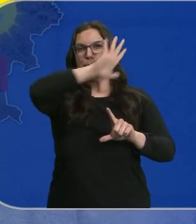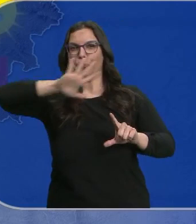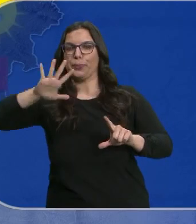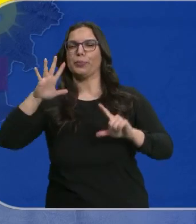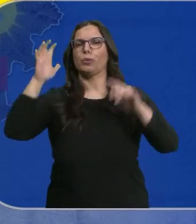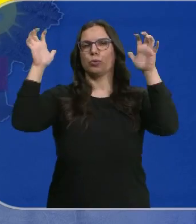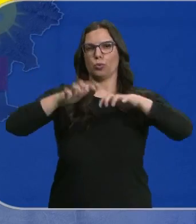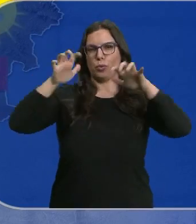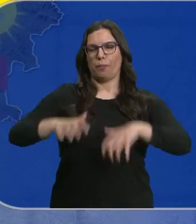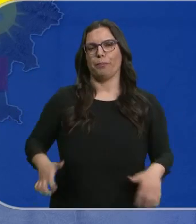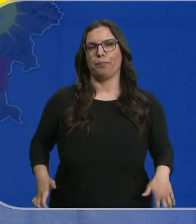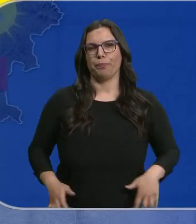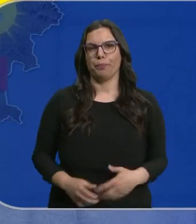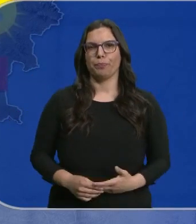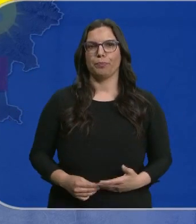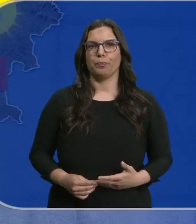que nos dejará lluvias.